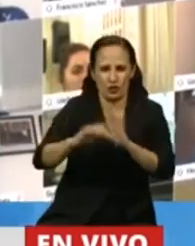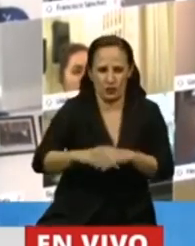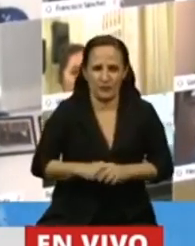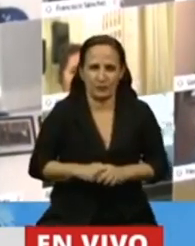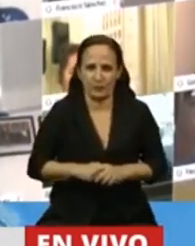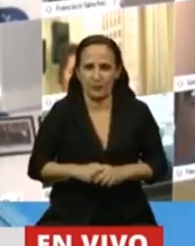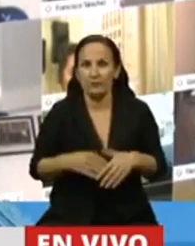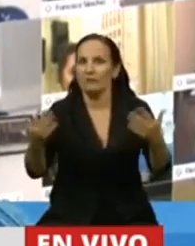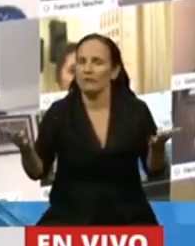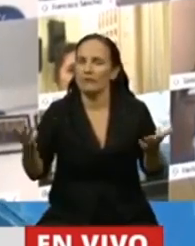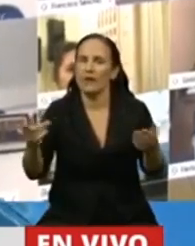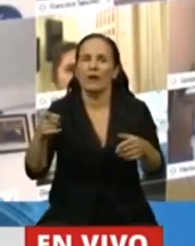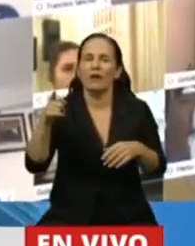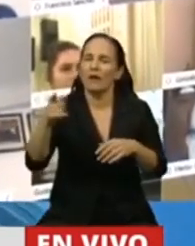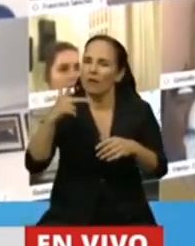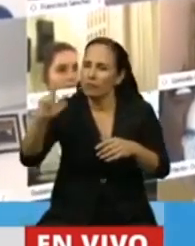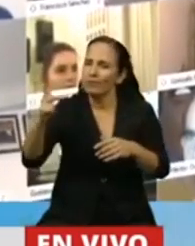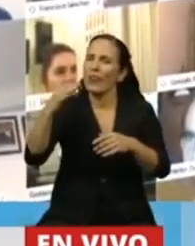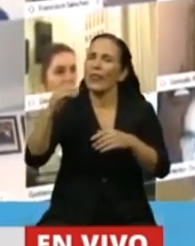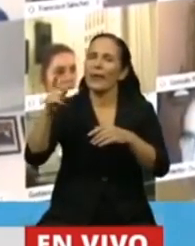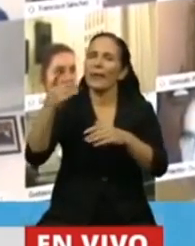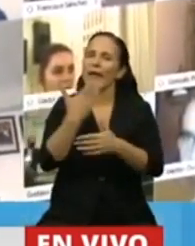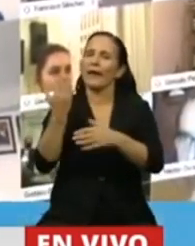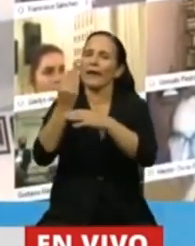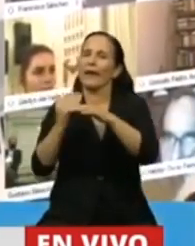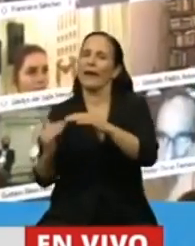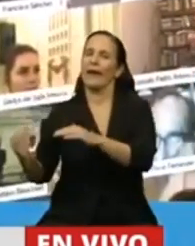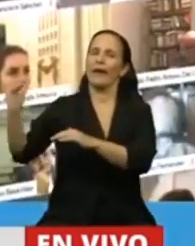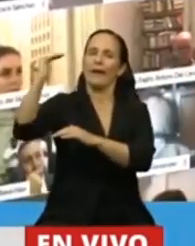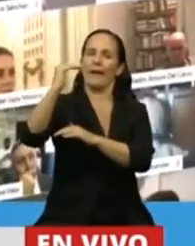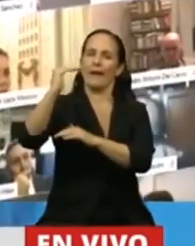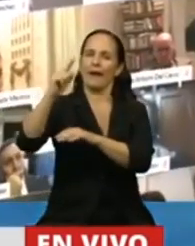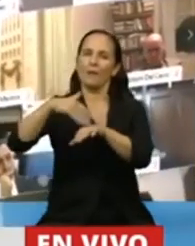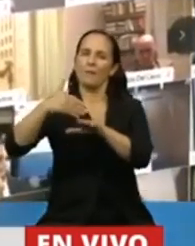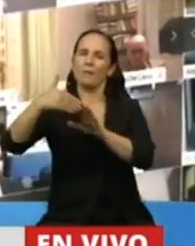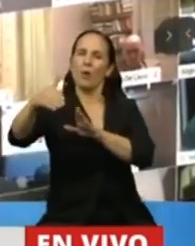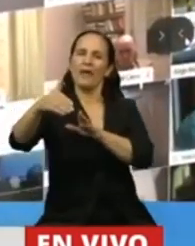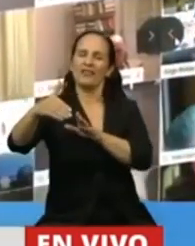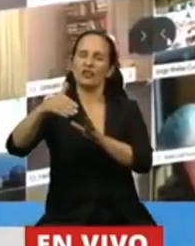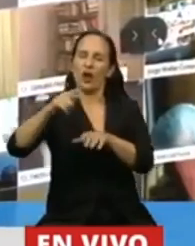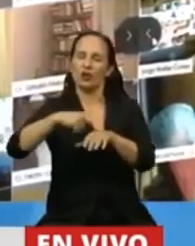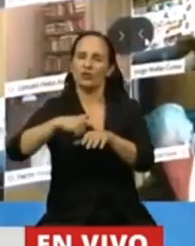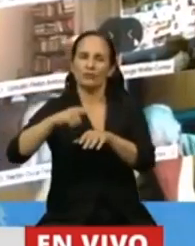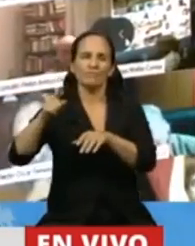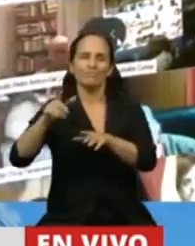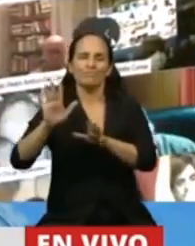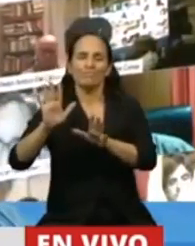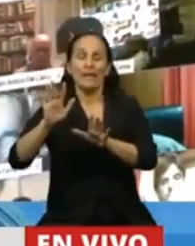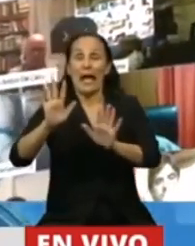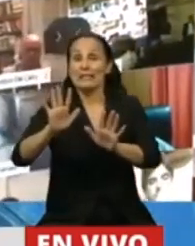Tiene que ponerse por arriba. Él conduce una transición que él no buscó, pero que existe.